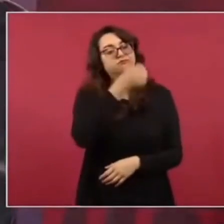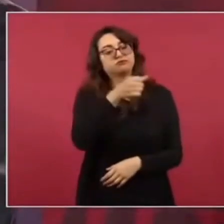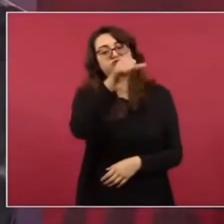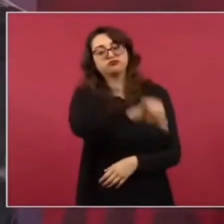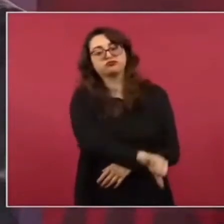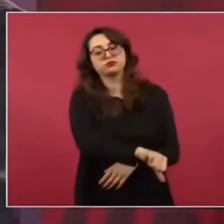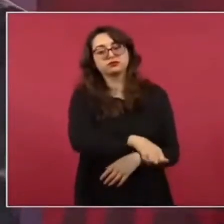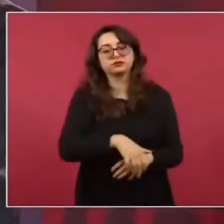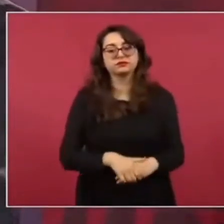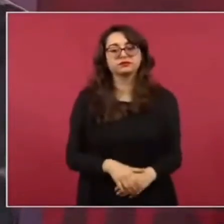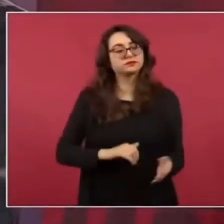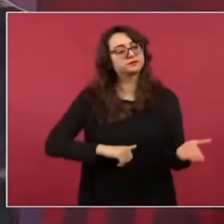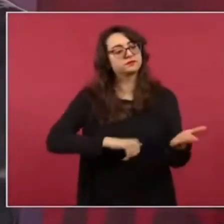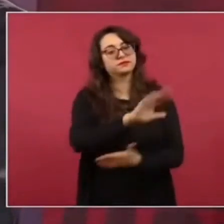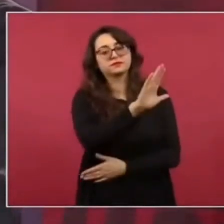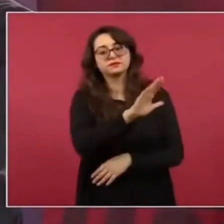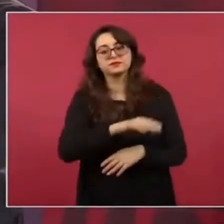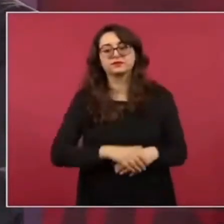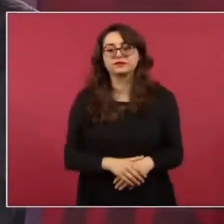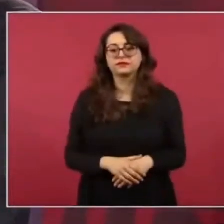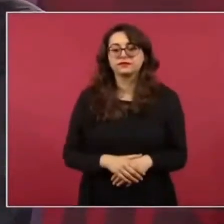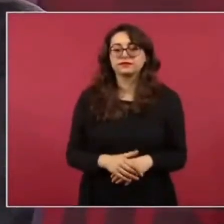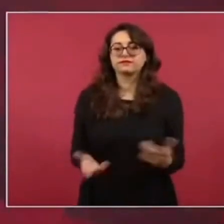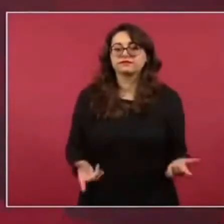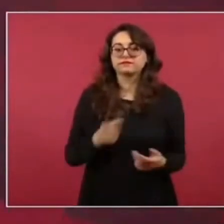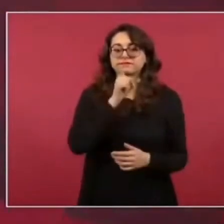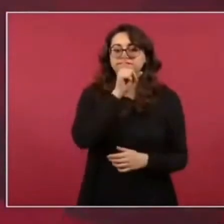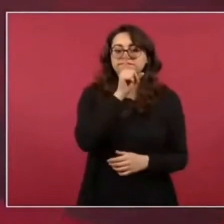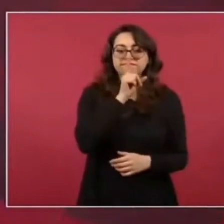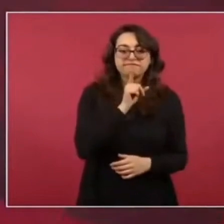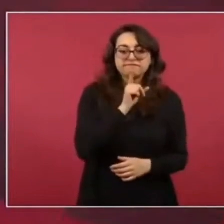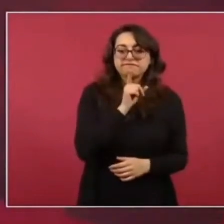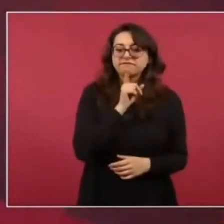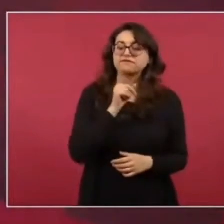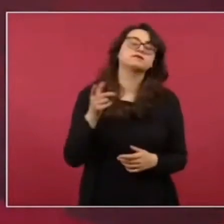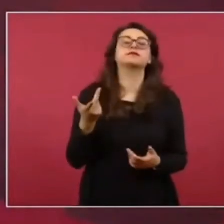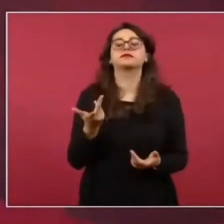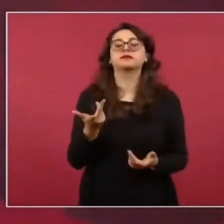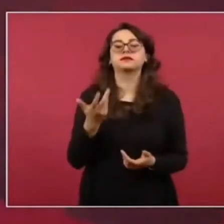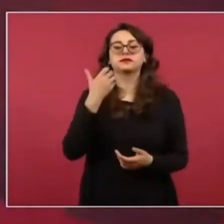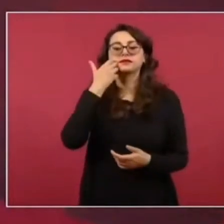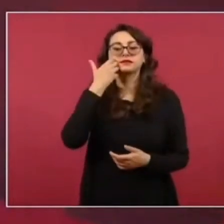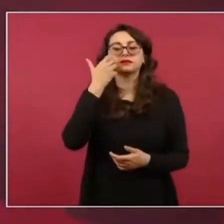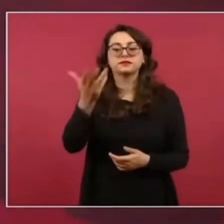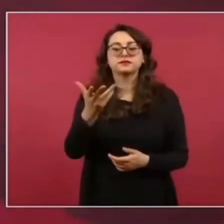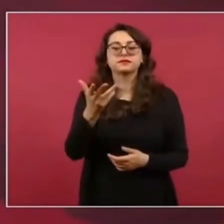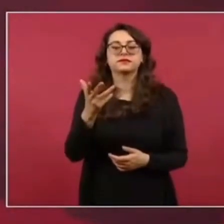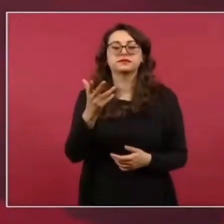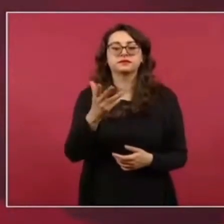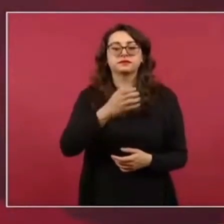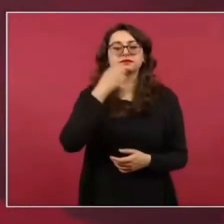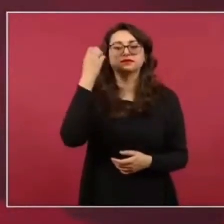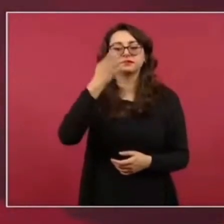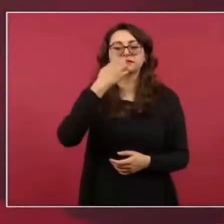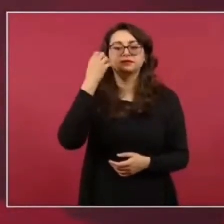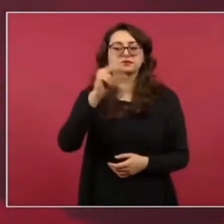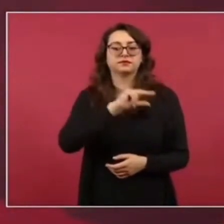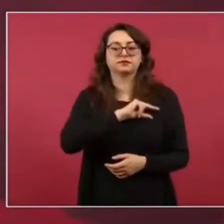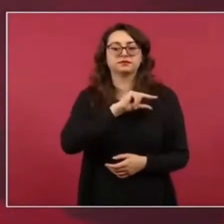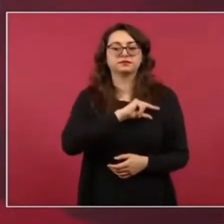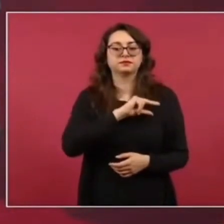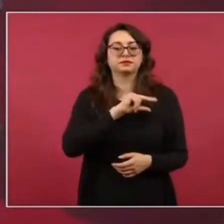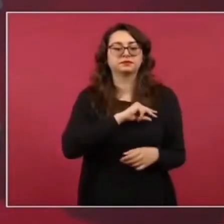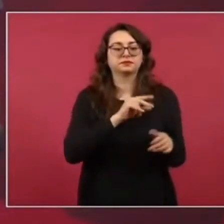Una gran mentira. Bueno, en realidad lo que querían era privatizar la educación y que estudiaran los que